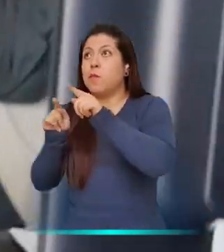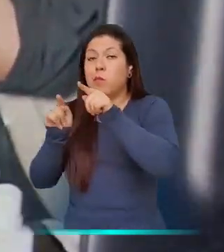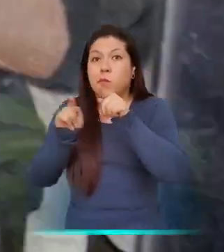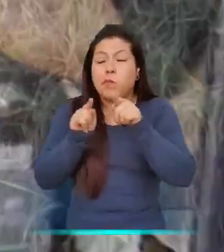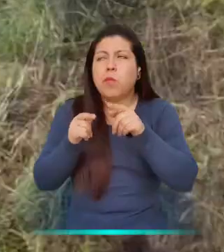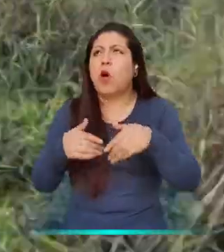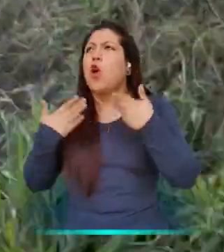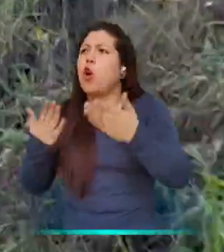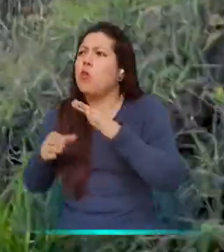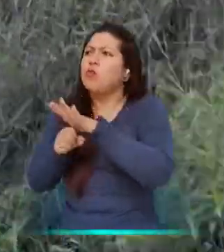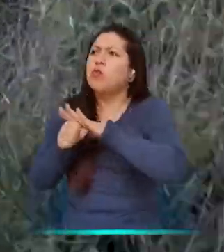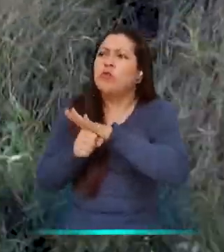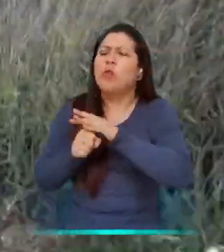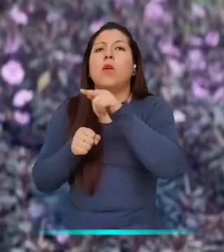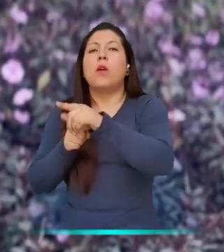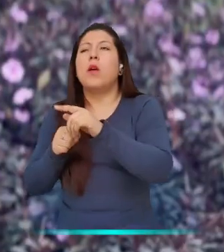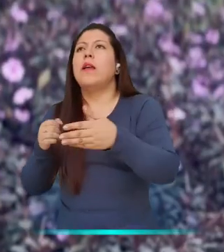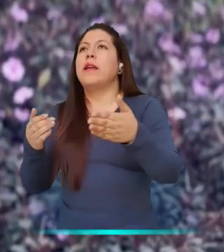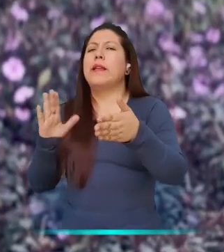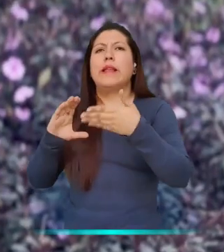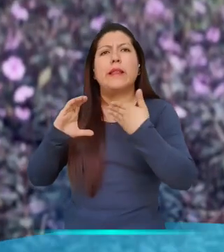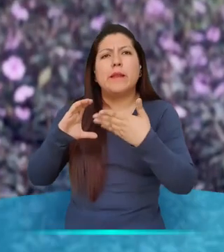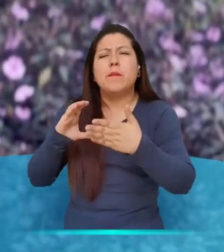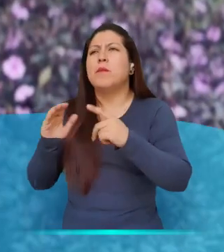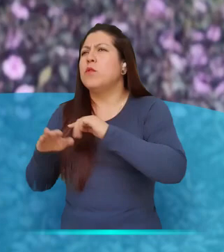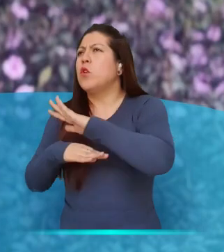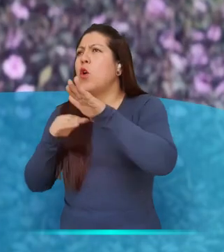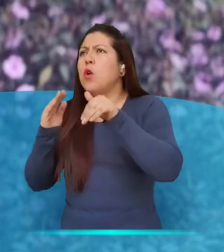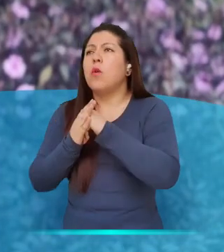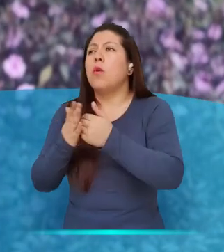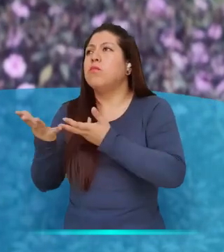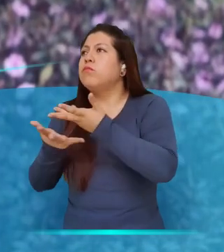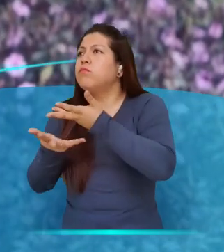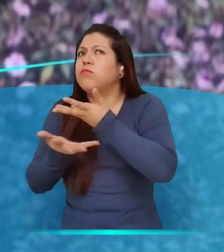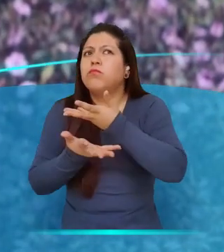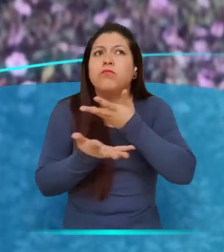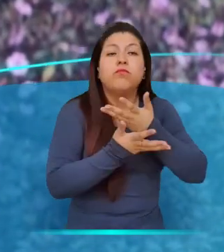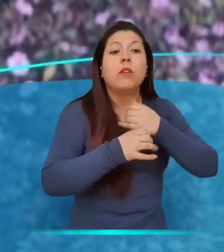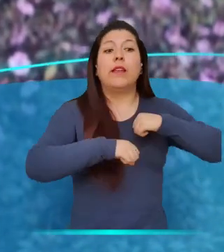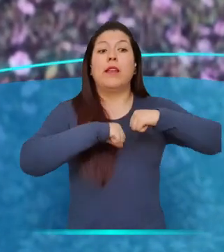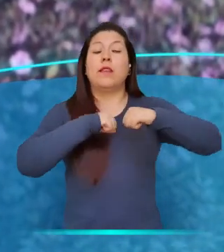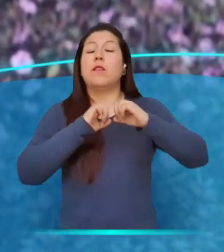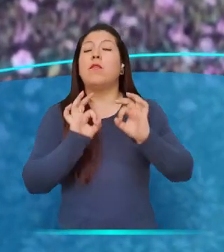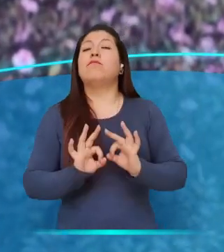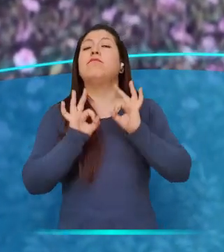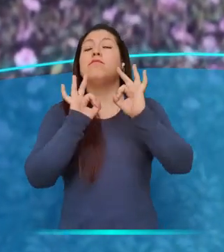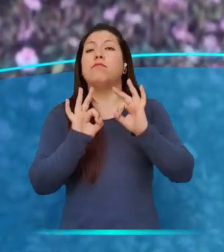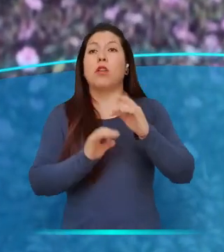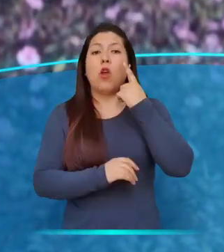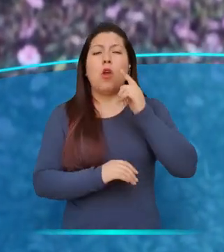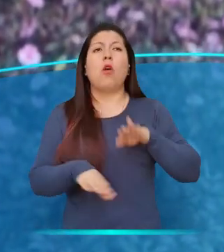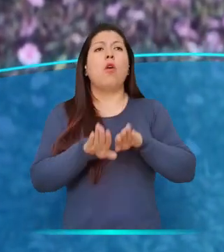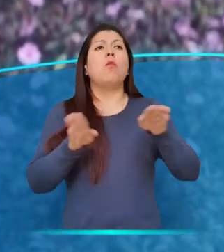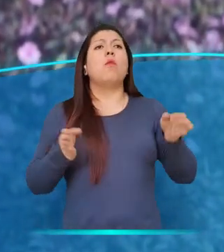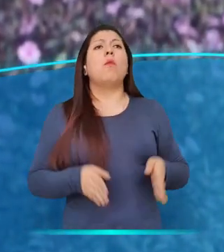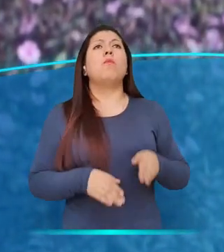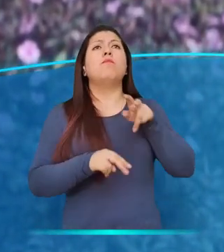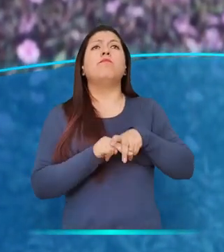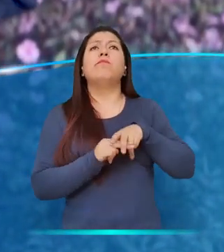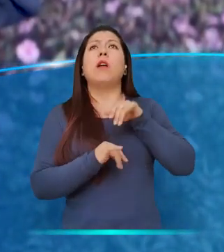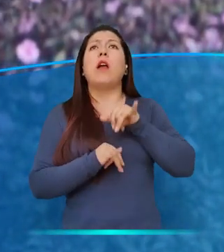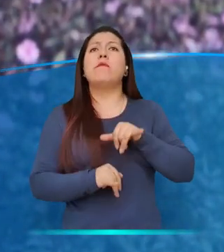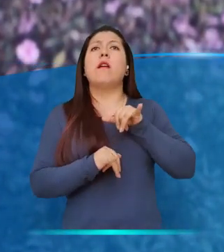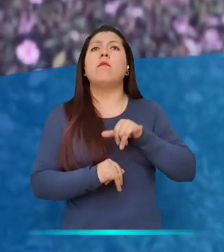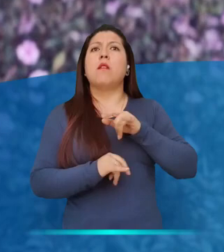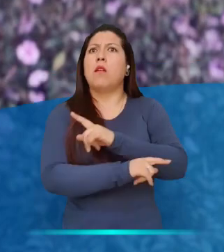de ver las condiciones de las vías, los desplazamientos, los diferentes climas, nos enriquece y nos permite hacer una mejor gestión porque desde nuestro